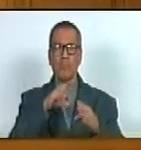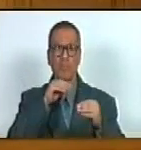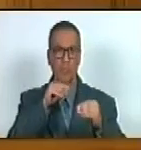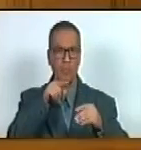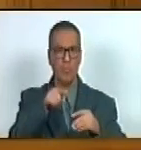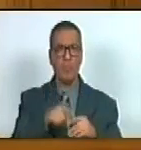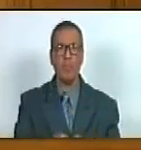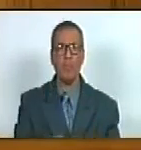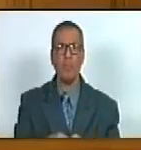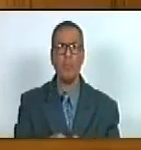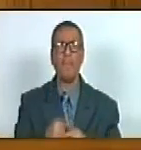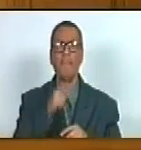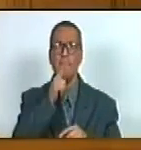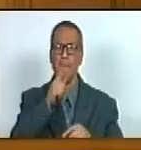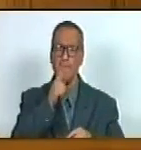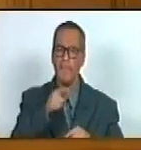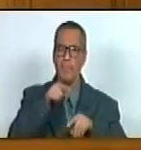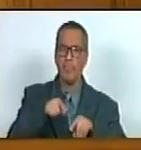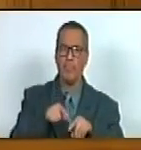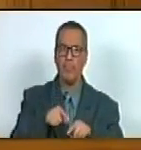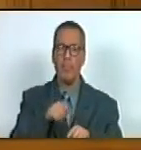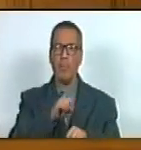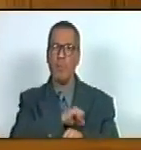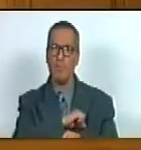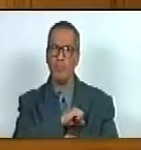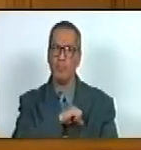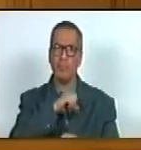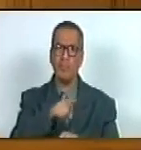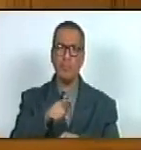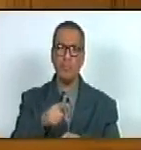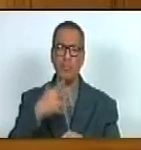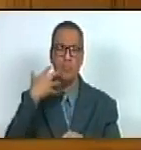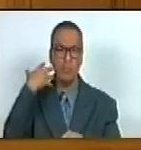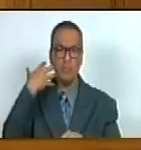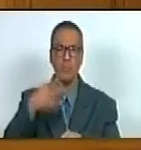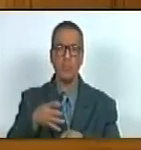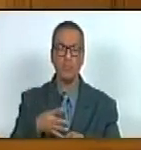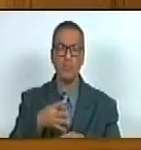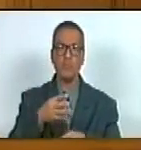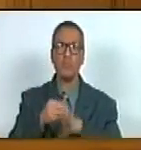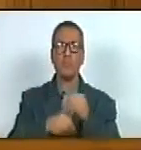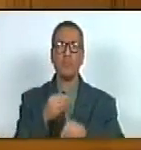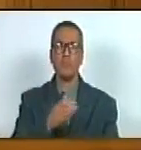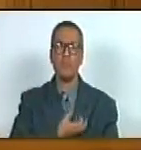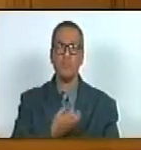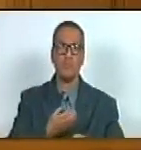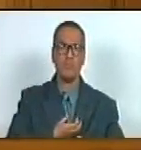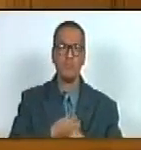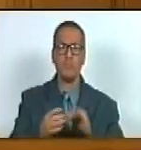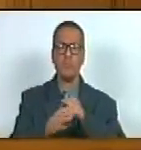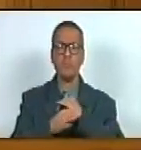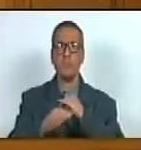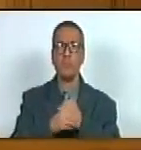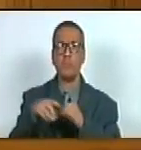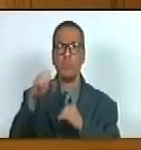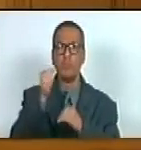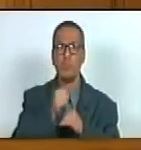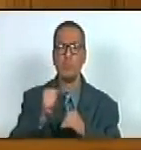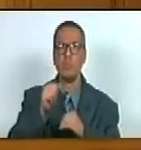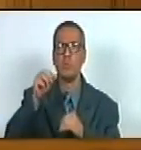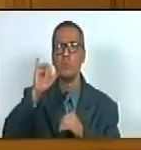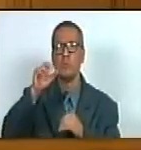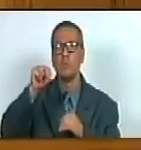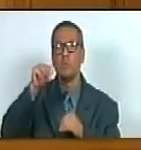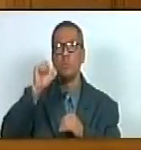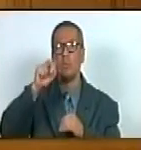despectivos intimidatorios y discriminatorios por parte del alcalde del municipio Simón Rodríguez del